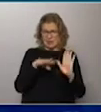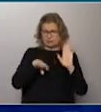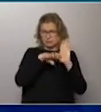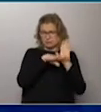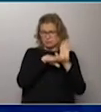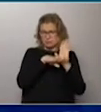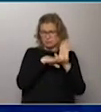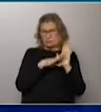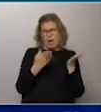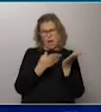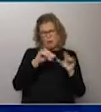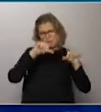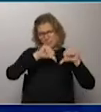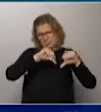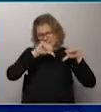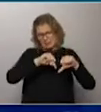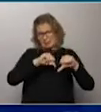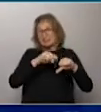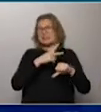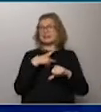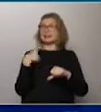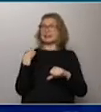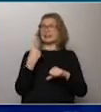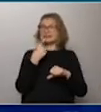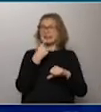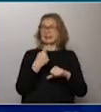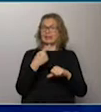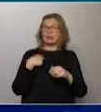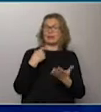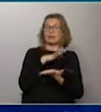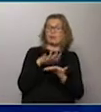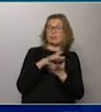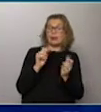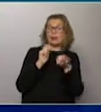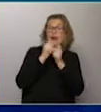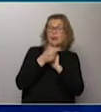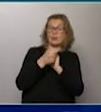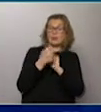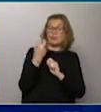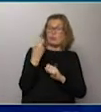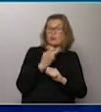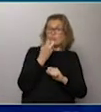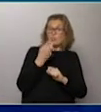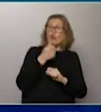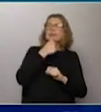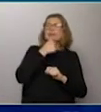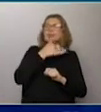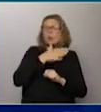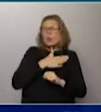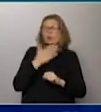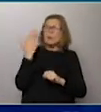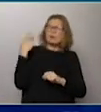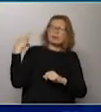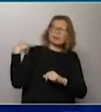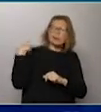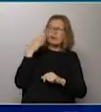está atravesando un buen momento. Incluso los dirigentes, para tratar de cambiar la situación del equipo chileno, fueron a buscar a Escolari, este histórico entrenador